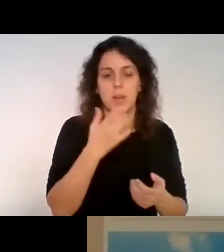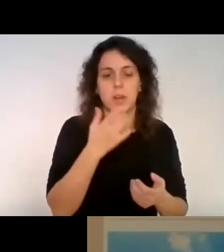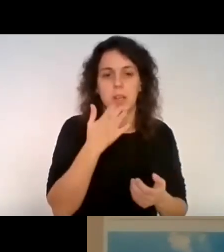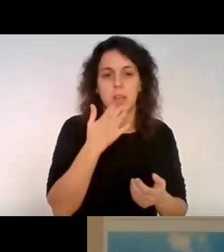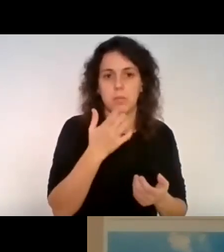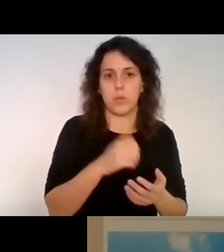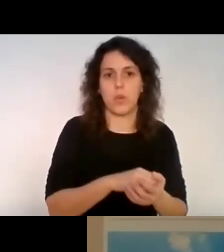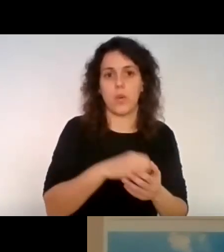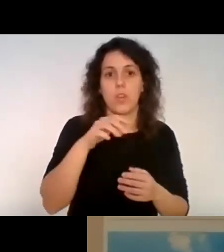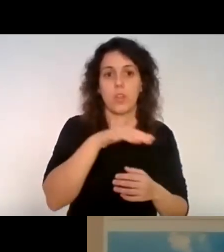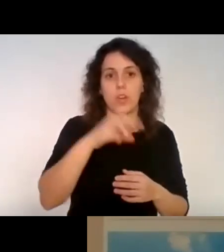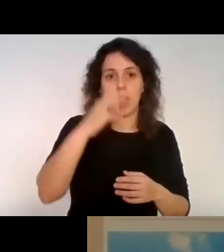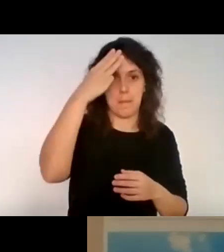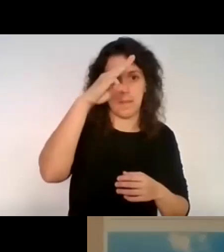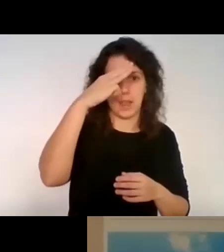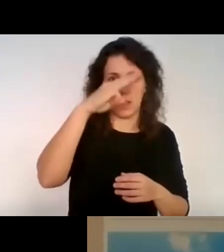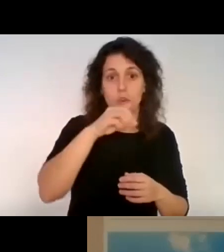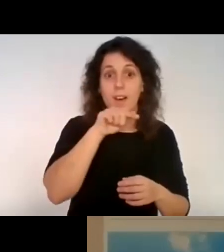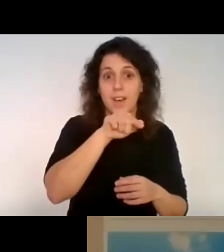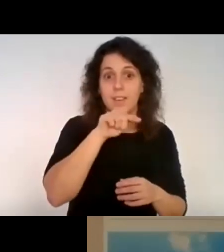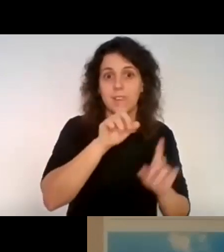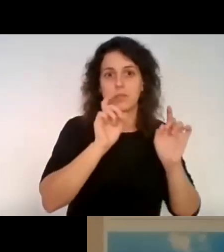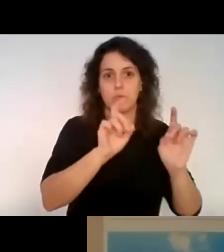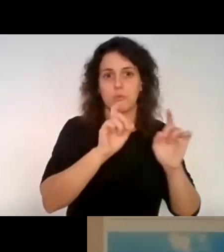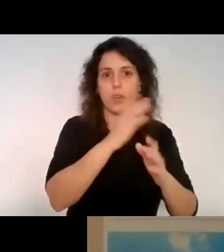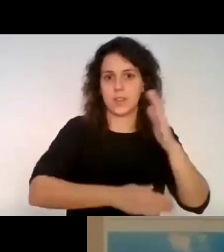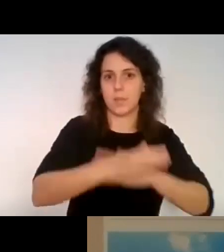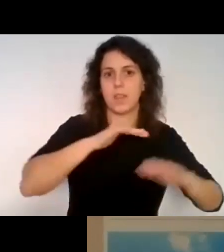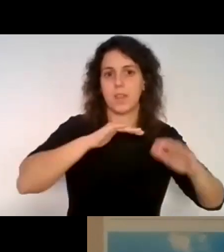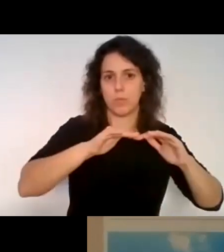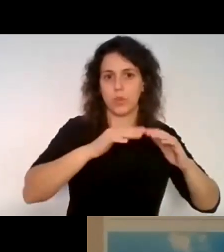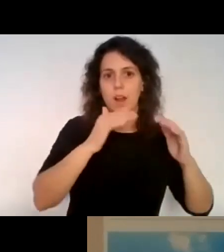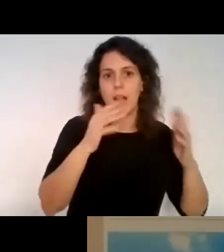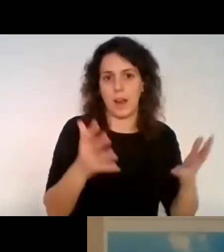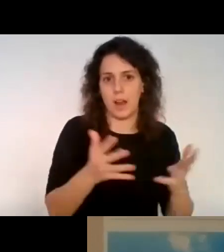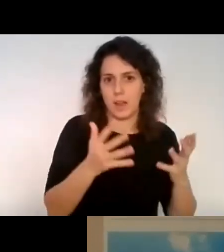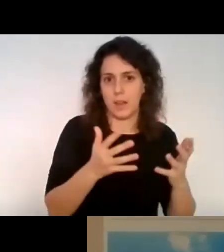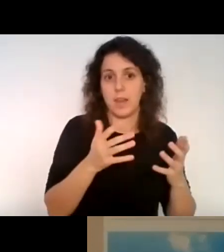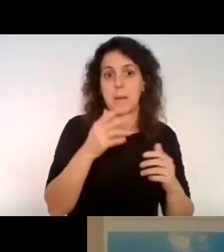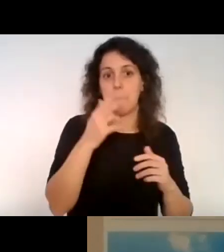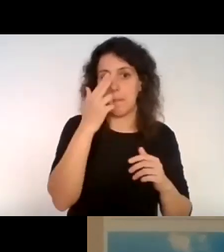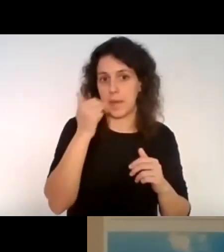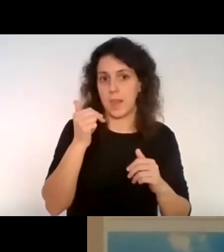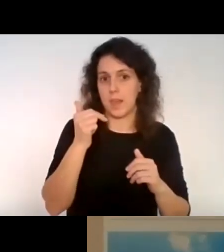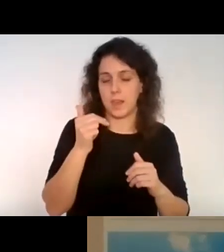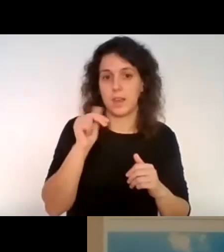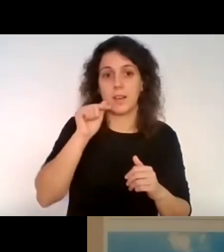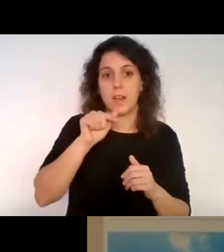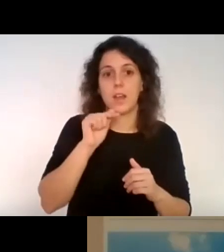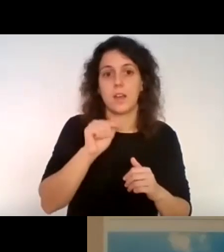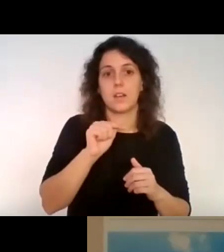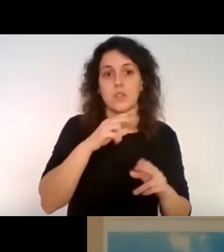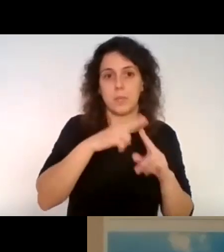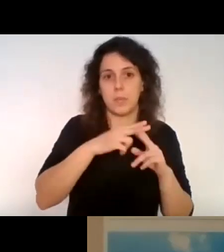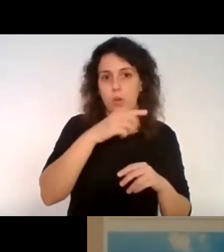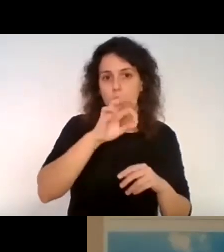en México, tenemos un instructor que tiene una discapacidad motora leve en su pie, lo llamamos, bueno, Gonzalo,